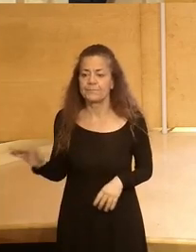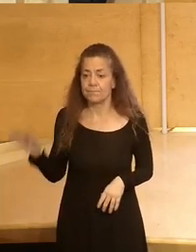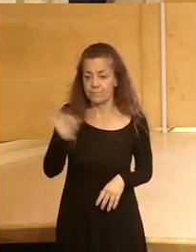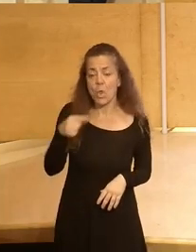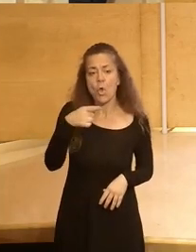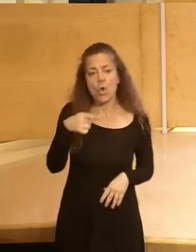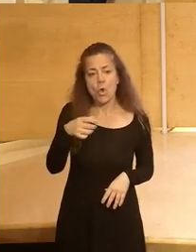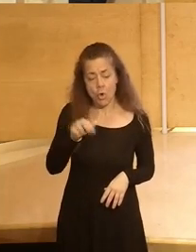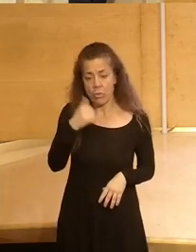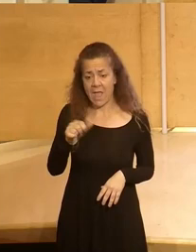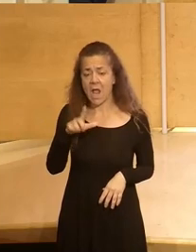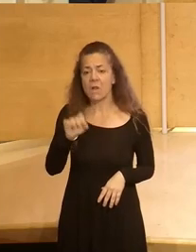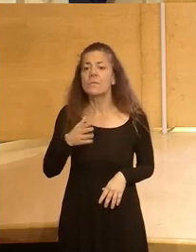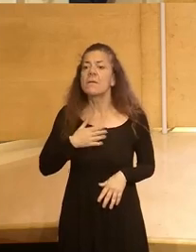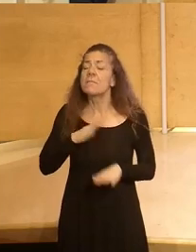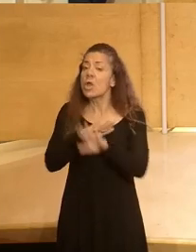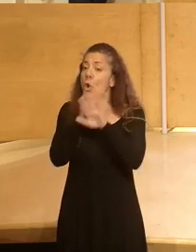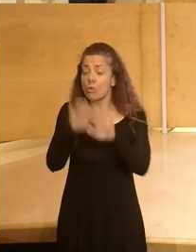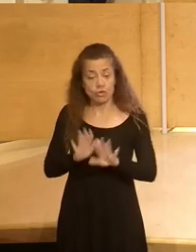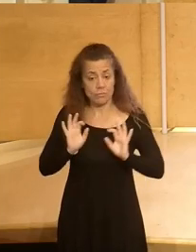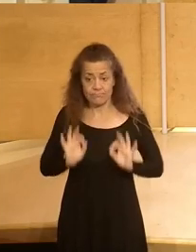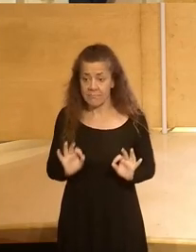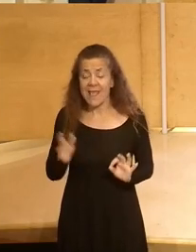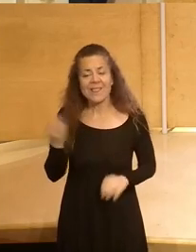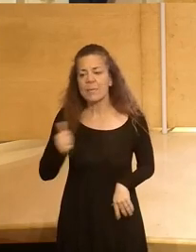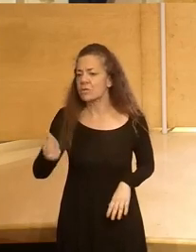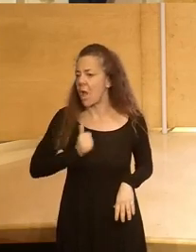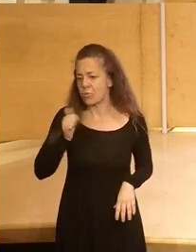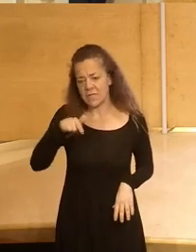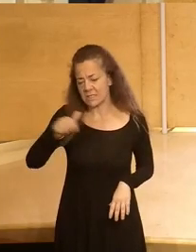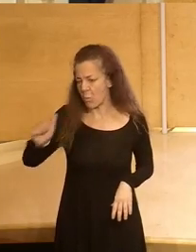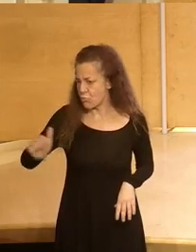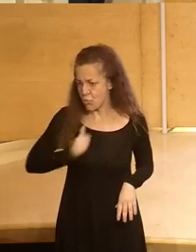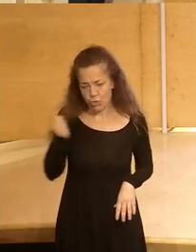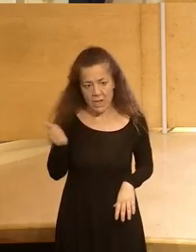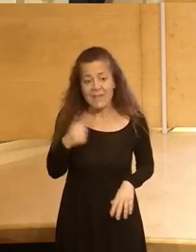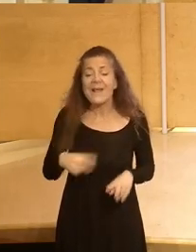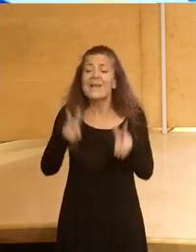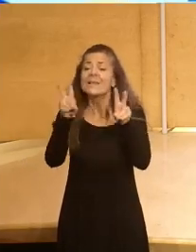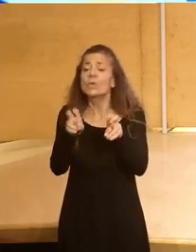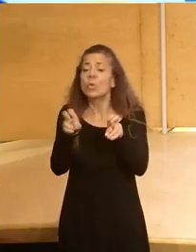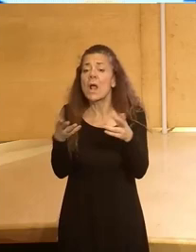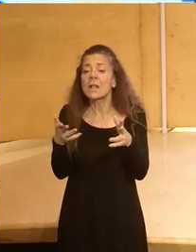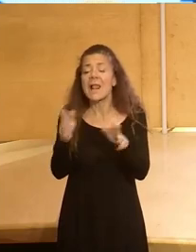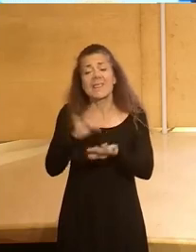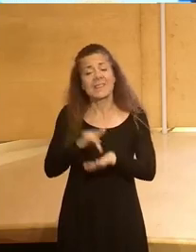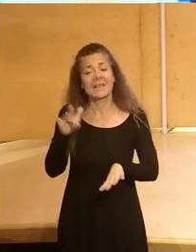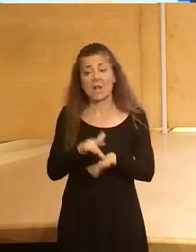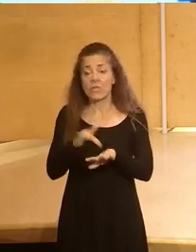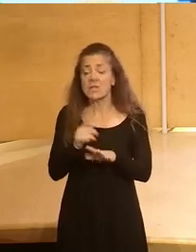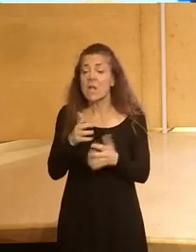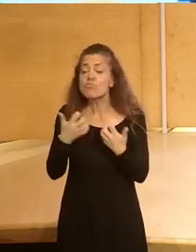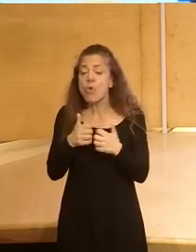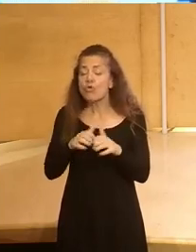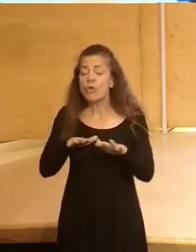Gonzalo al titular yo creo que mi conclusión desde luego es que tenemos que aprovechar esta oportunidad y el titular sería que la digitalización es el